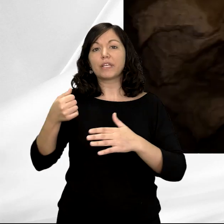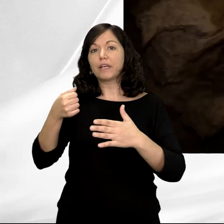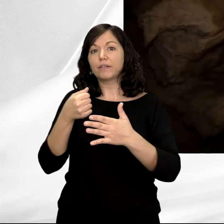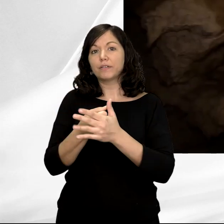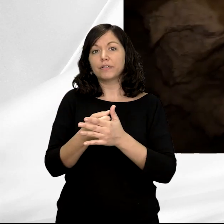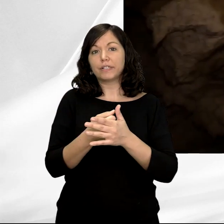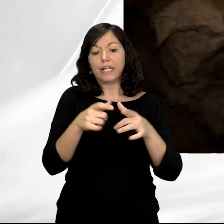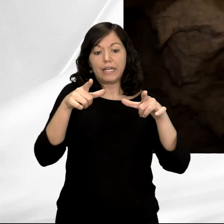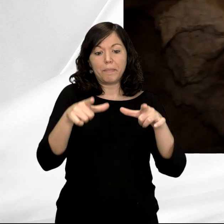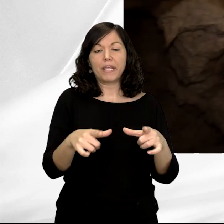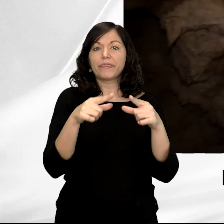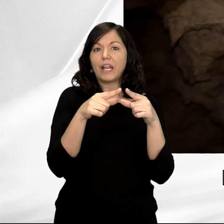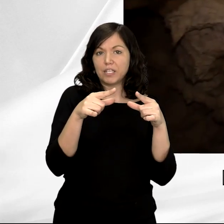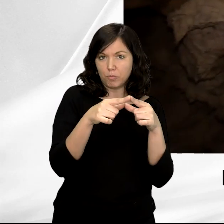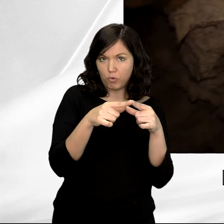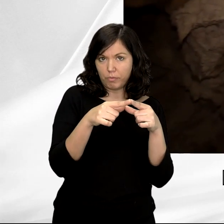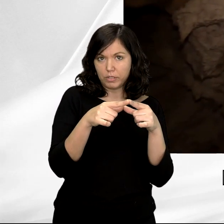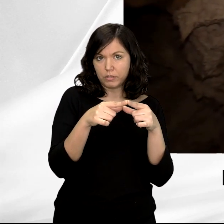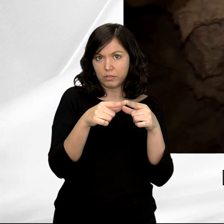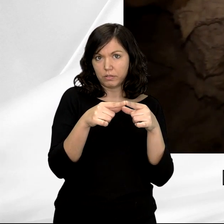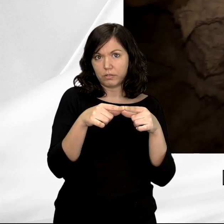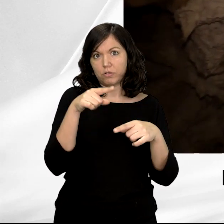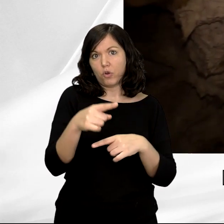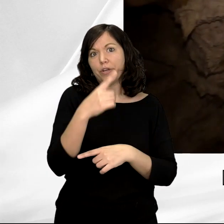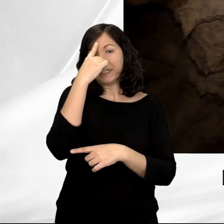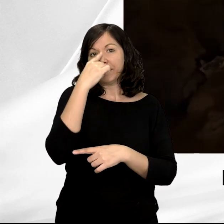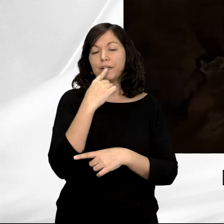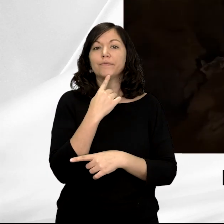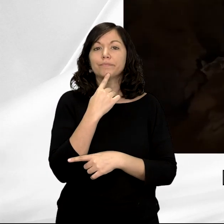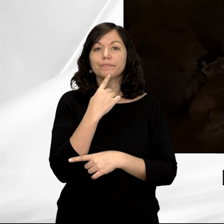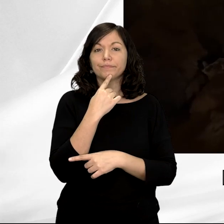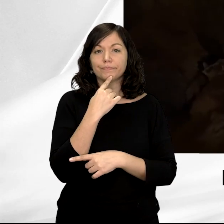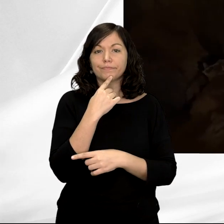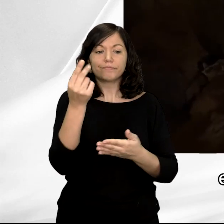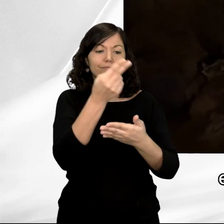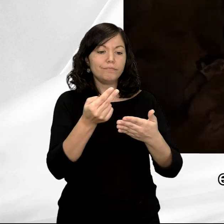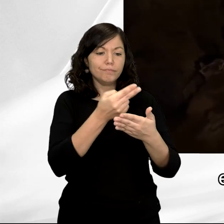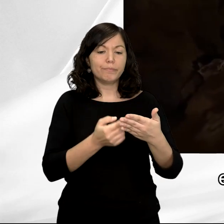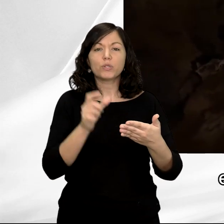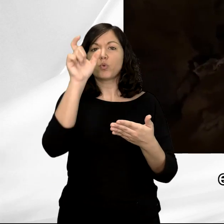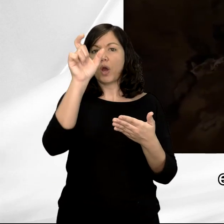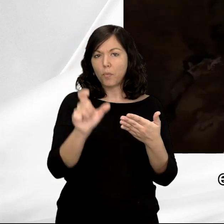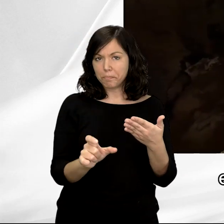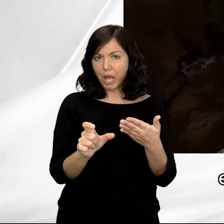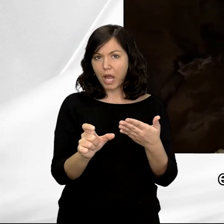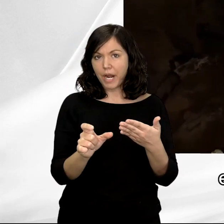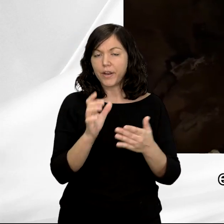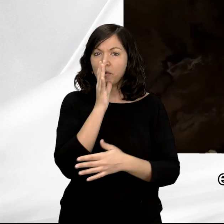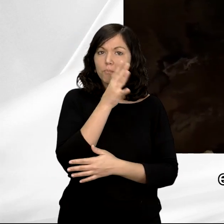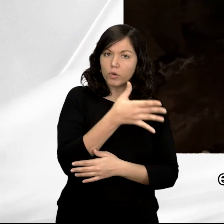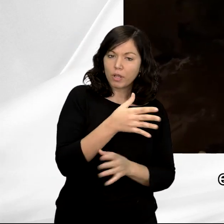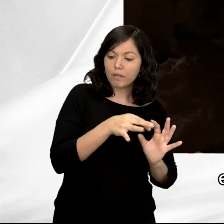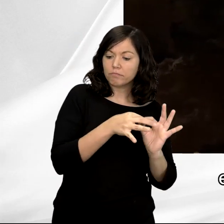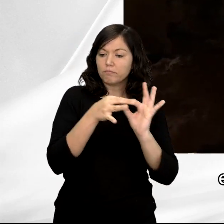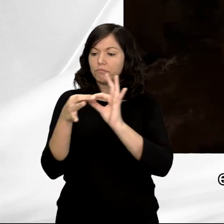Camarín de las Bulbas. Tendríamos esa imagen humana, esa representación humana, esos motivos